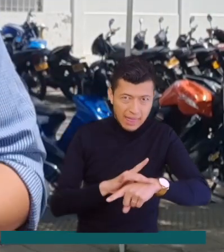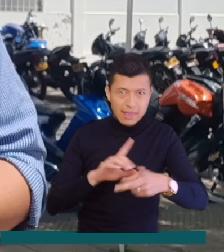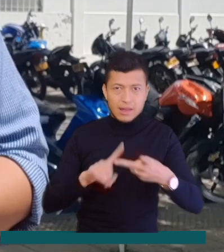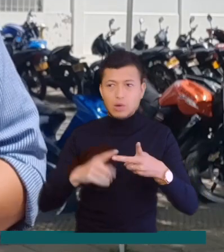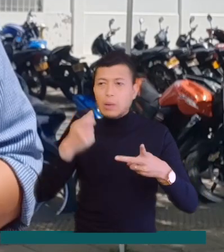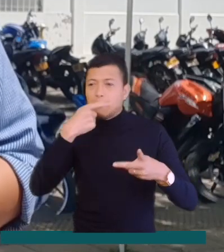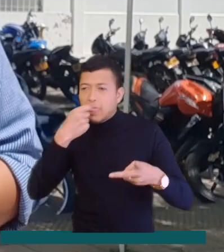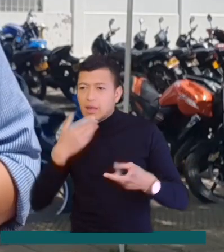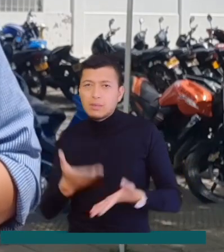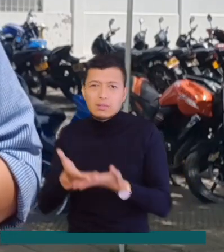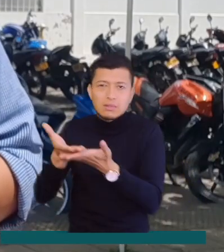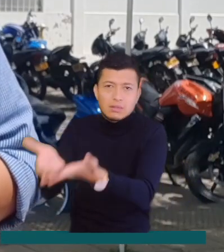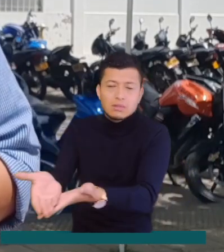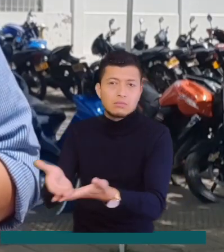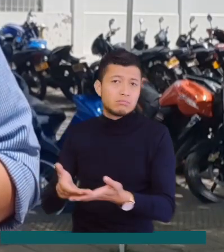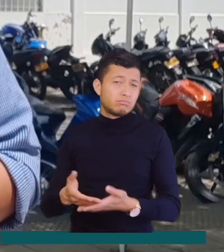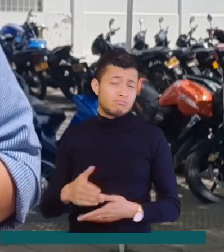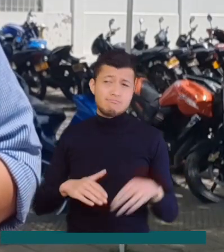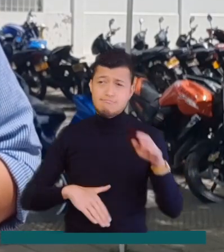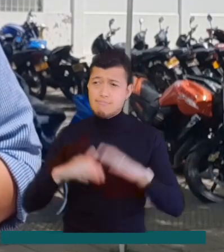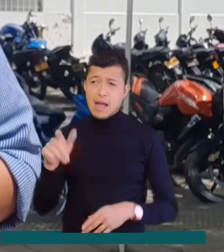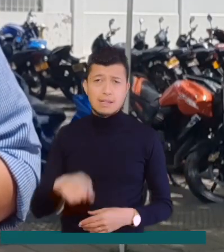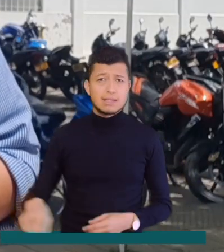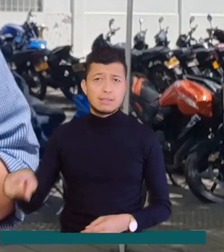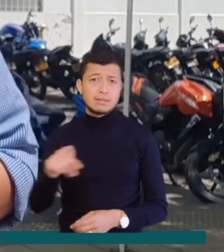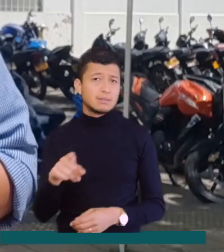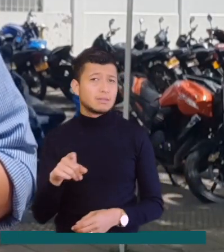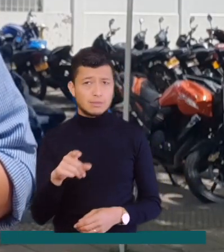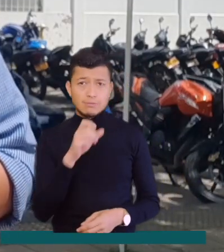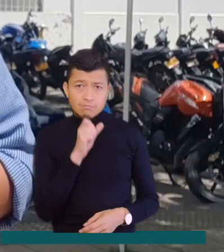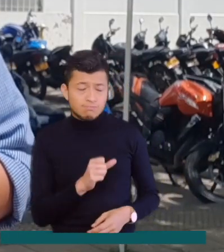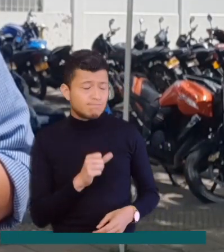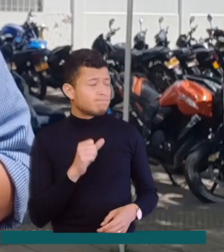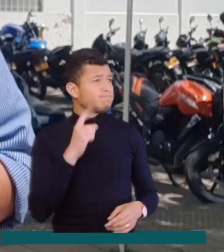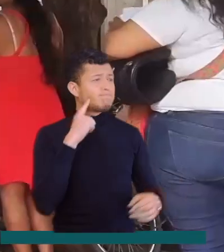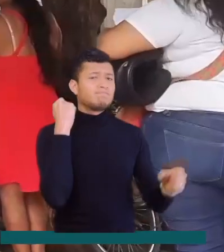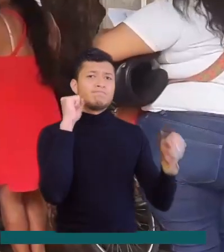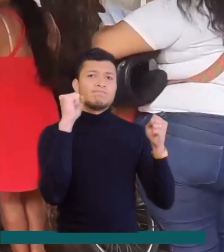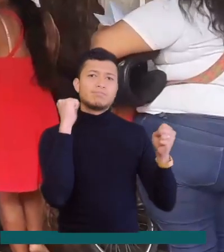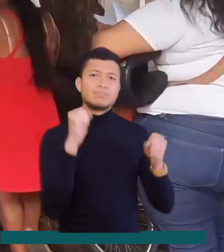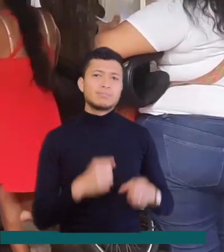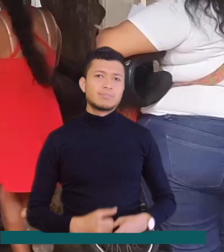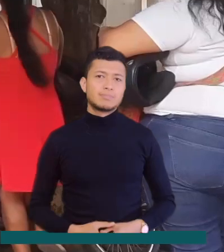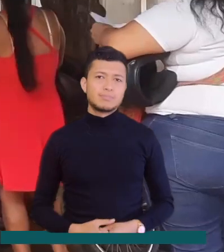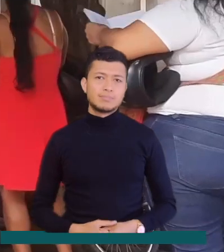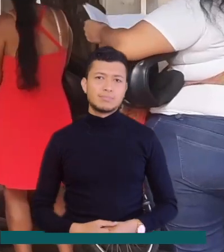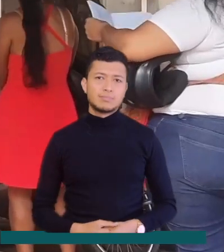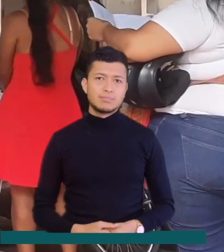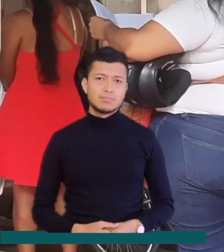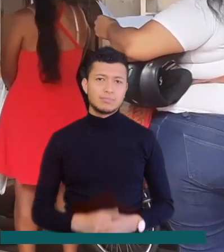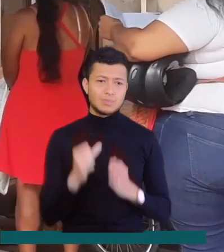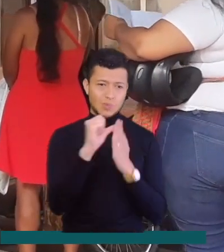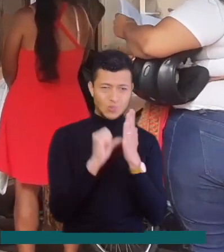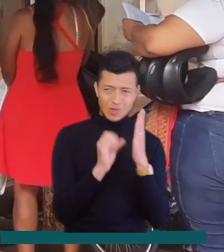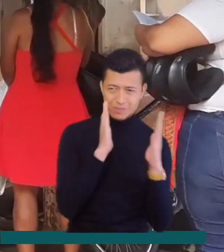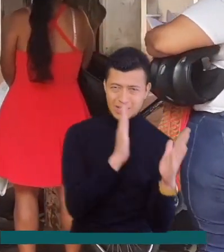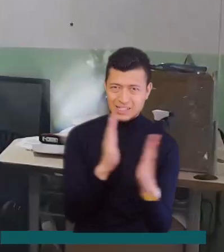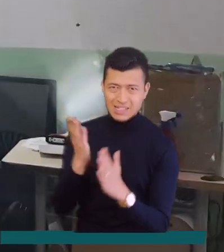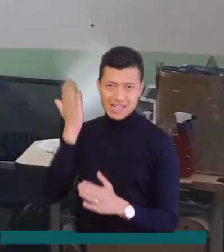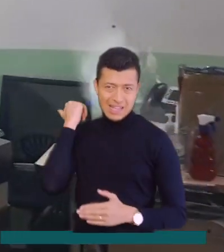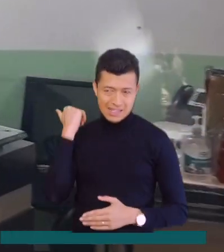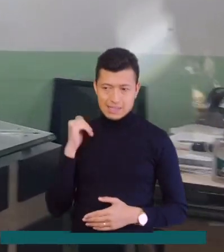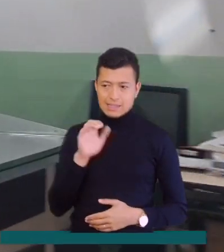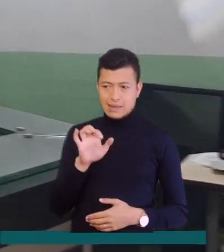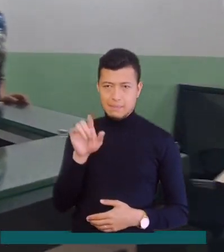y la entrega de los medicamentos son las principales razones del descontento de los beneficiarios. Este programa de atención era manejado por Capresoca,